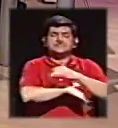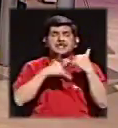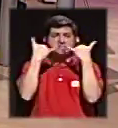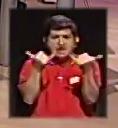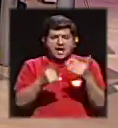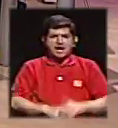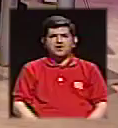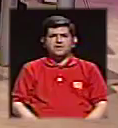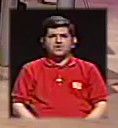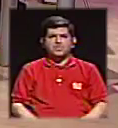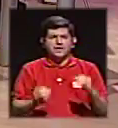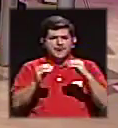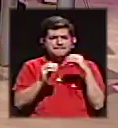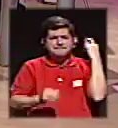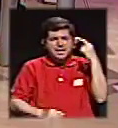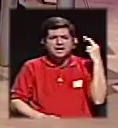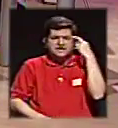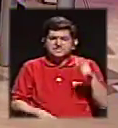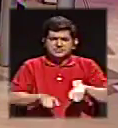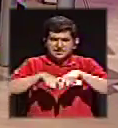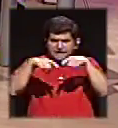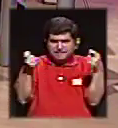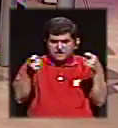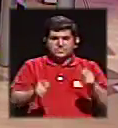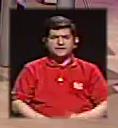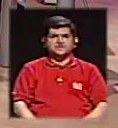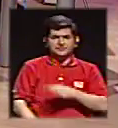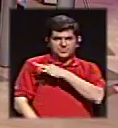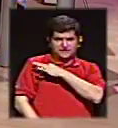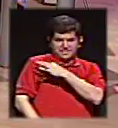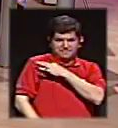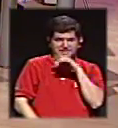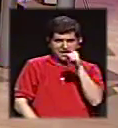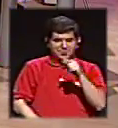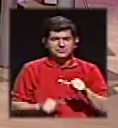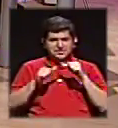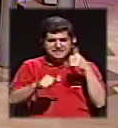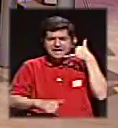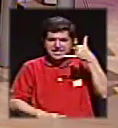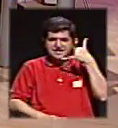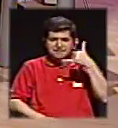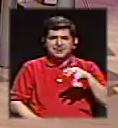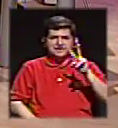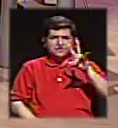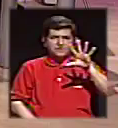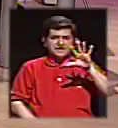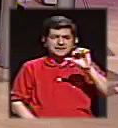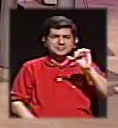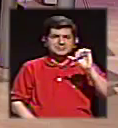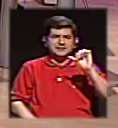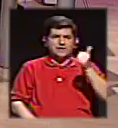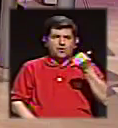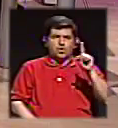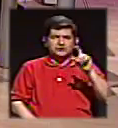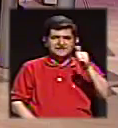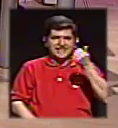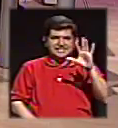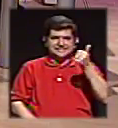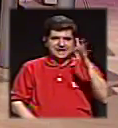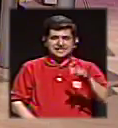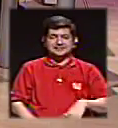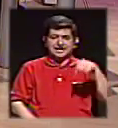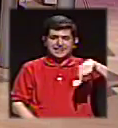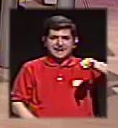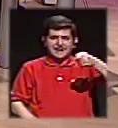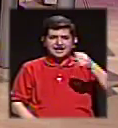ahora vamos a pasar un poquito más a reflexionar sobre el periodismo, les invito a que sigan haciéndonos las llamadas al 2515, estamos en canal UCR,